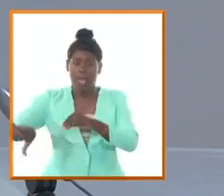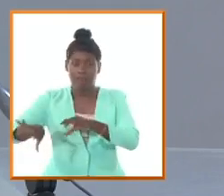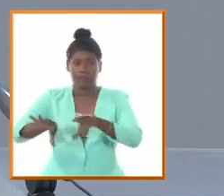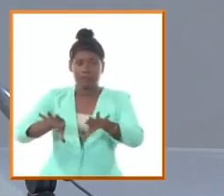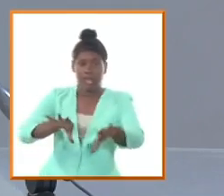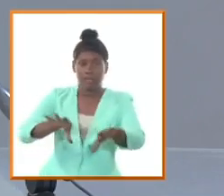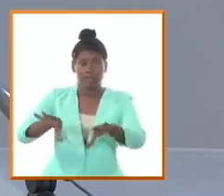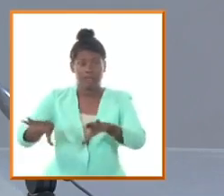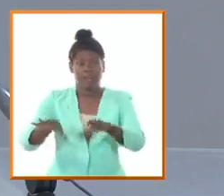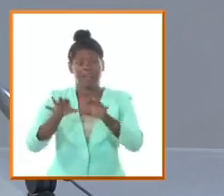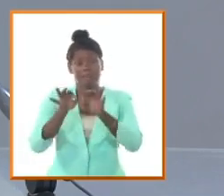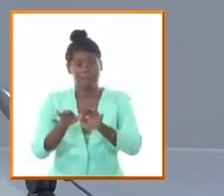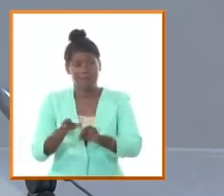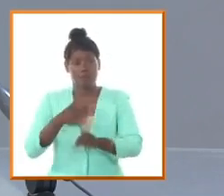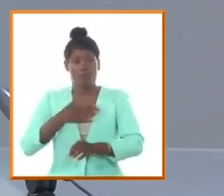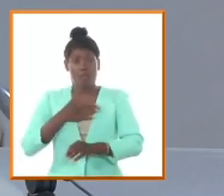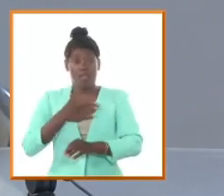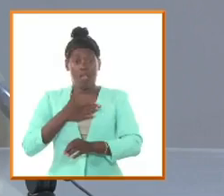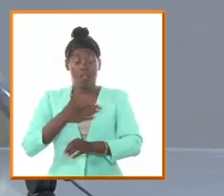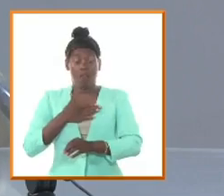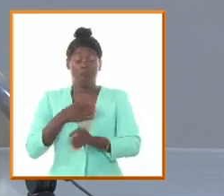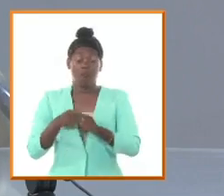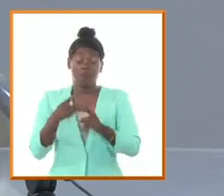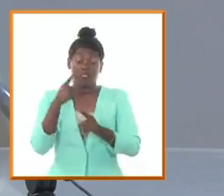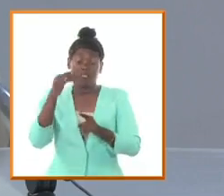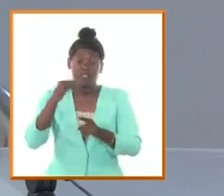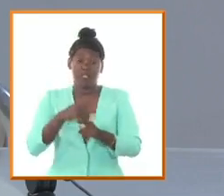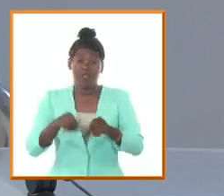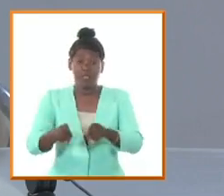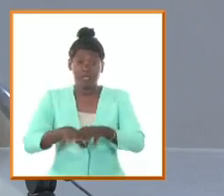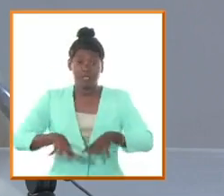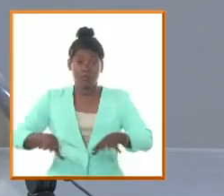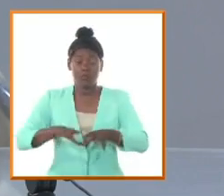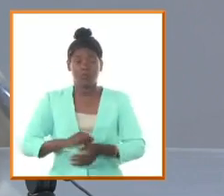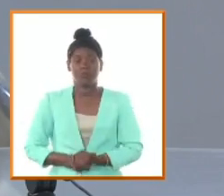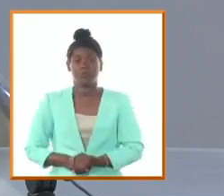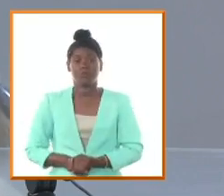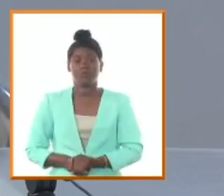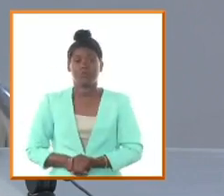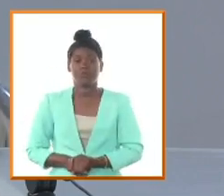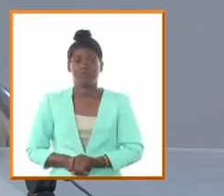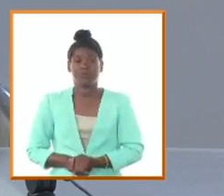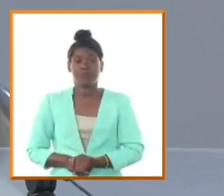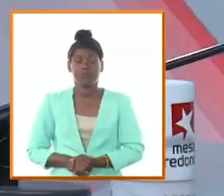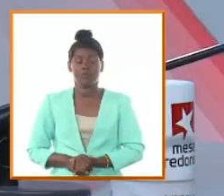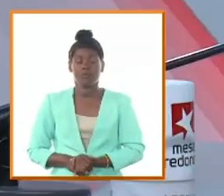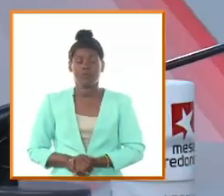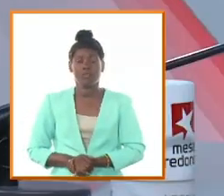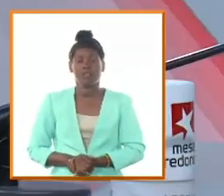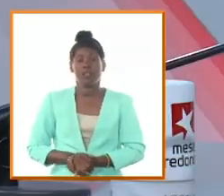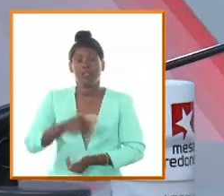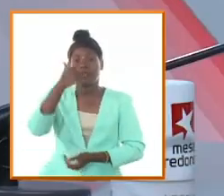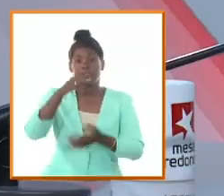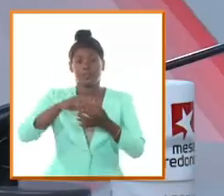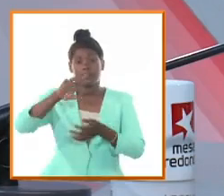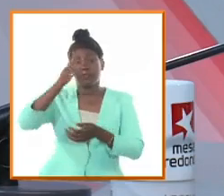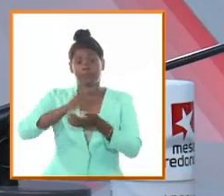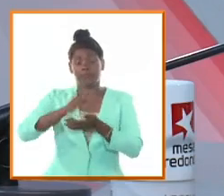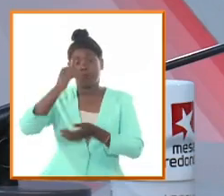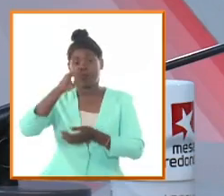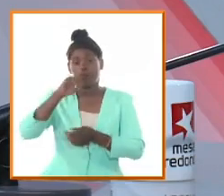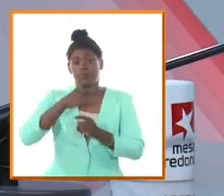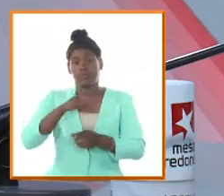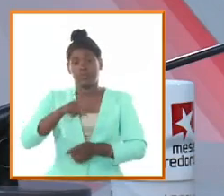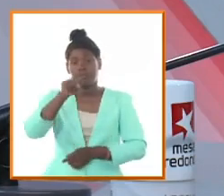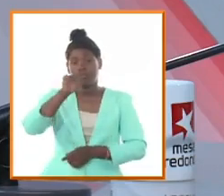escenarios de sedición que minaran la unidad del campo en su recto Ignacio a Gramonte 150 años en su caída en combate en Himaguayú de él